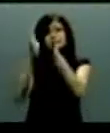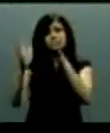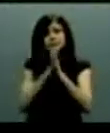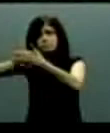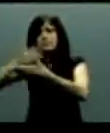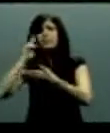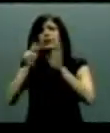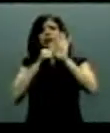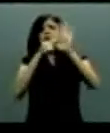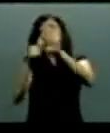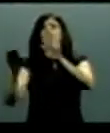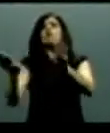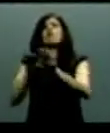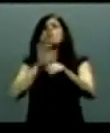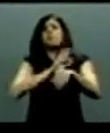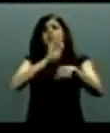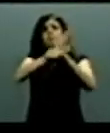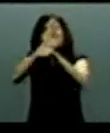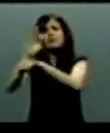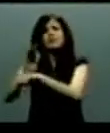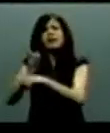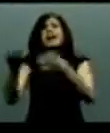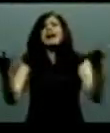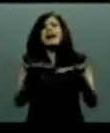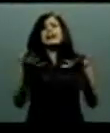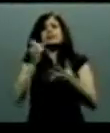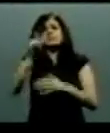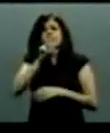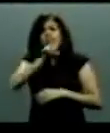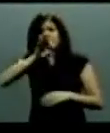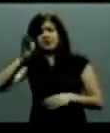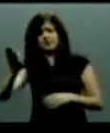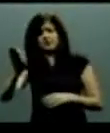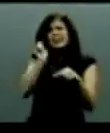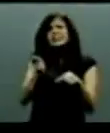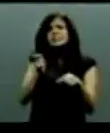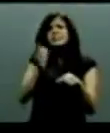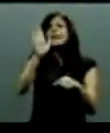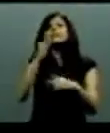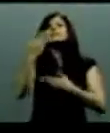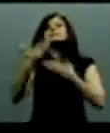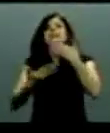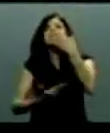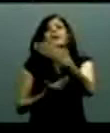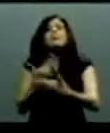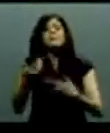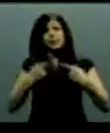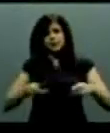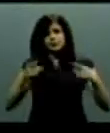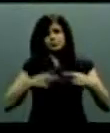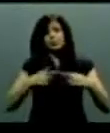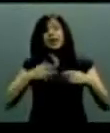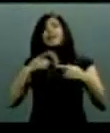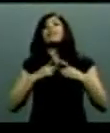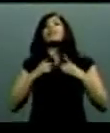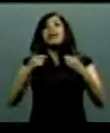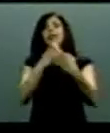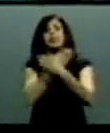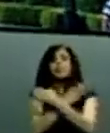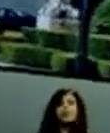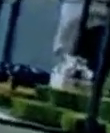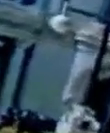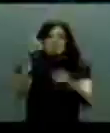La que aprovechó hasta el último momento para repartir ataques fue Rosario Guerra. Esta vez el blanco fue la banderada del PAN, quien por cierto no se quedó callado.